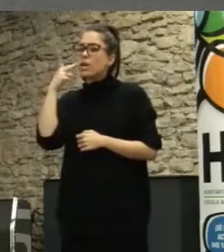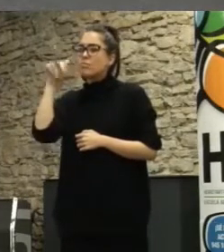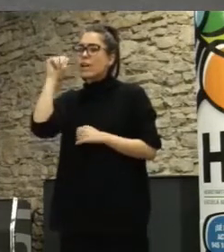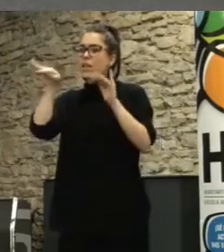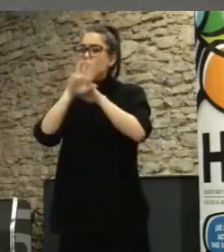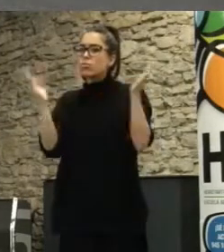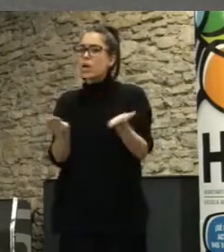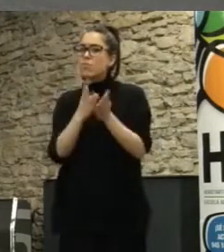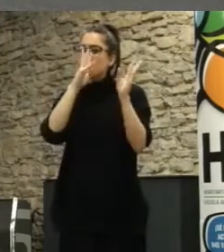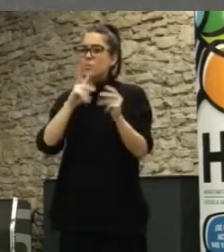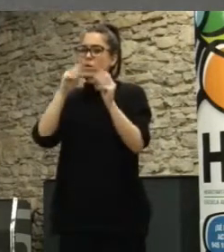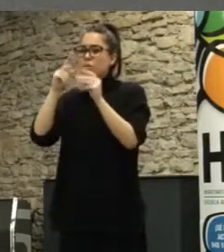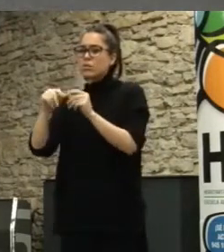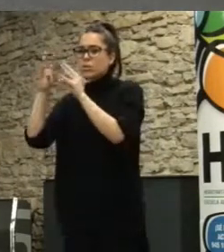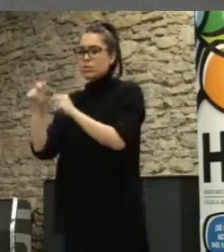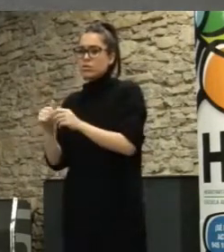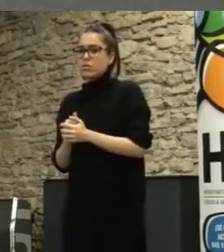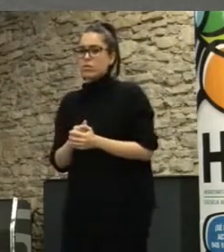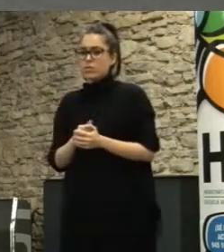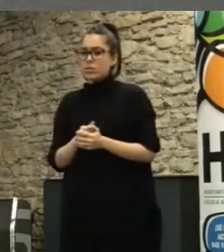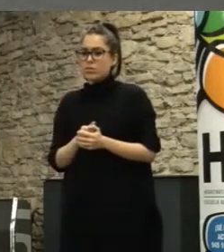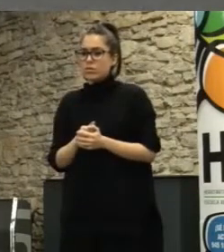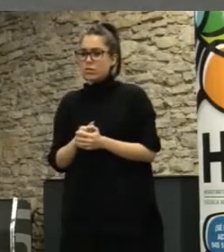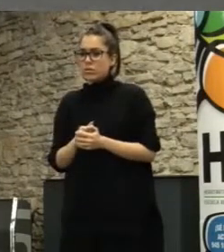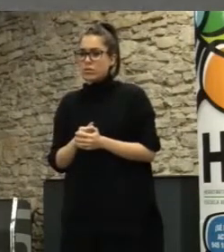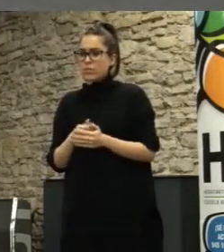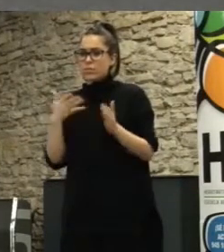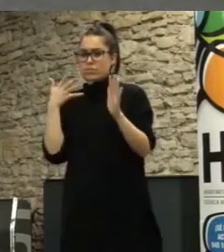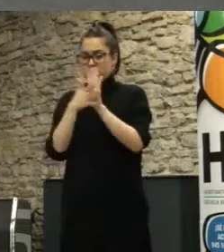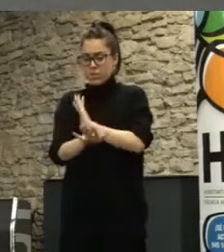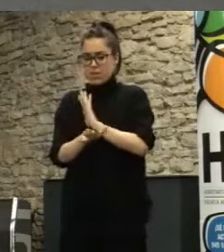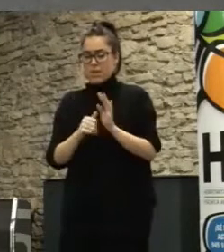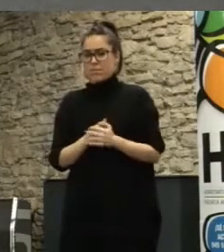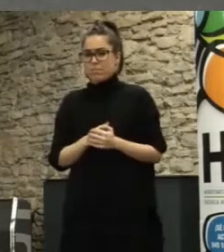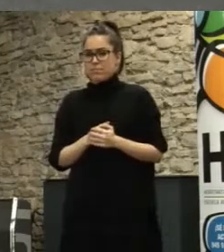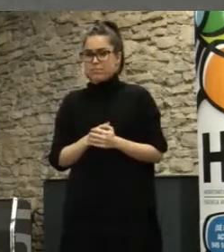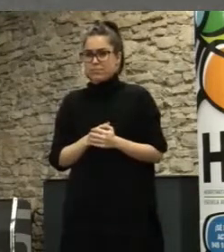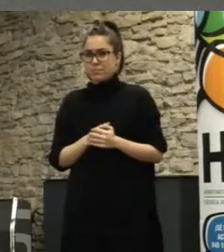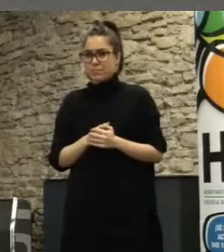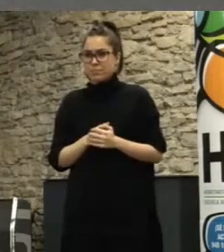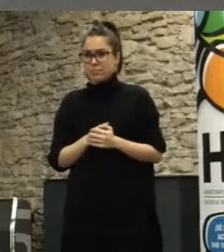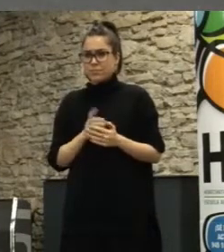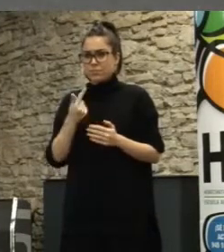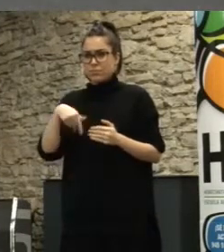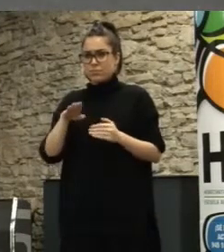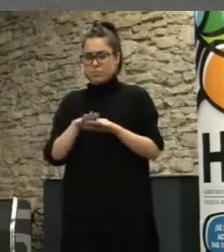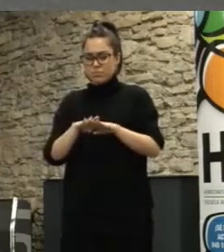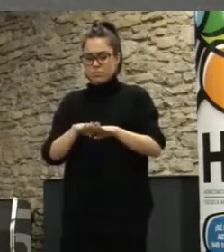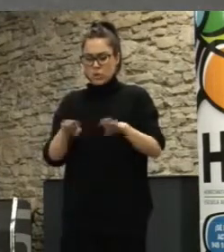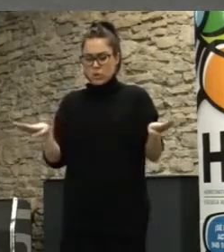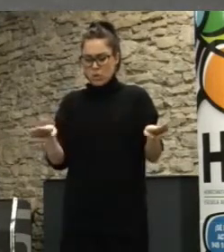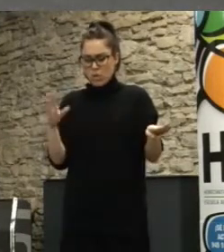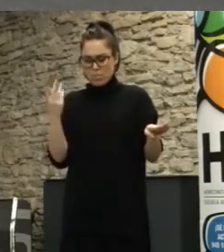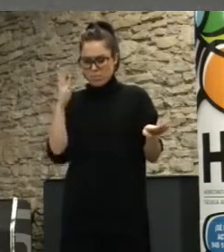a supuesto cero es decir en los que se atrevan a decir vamos a dar tabla rasa no damos por sentado